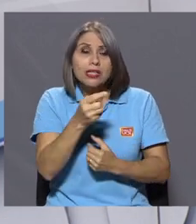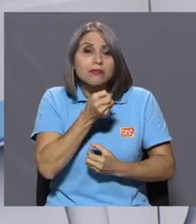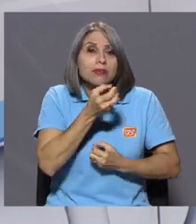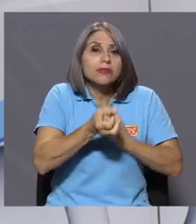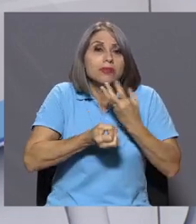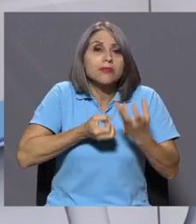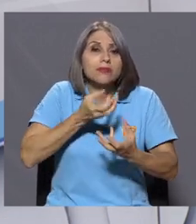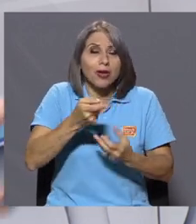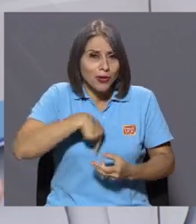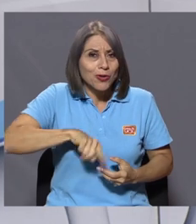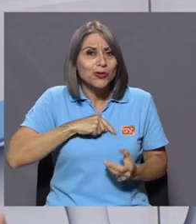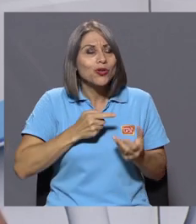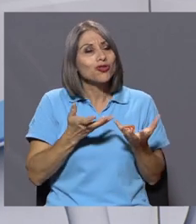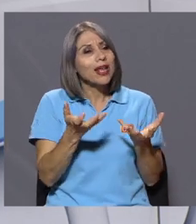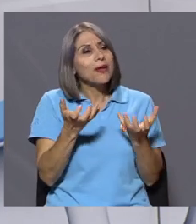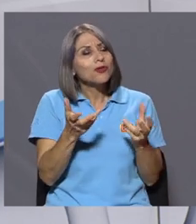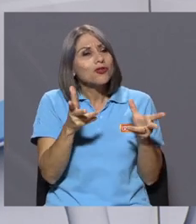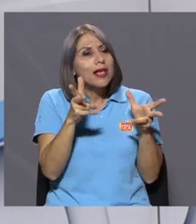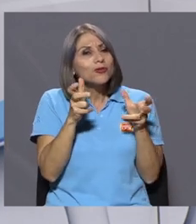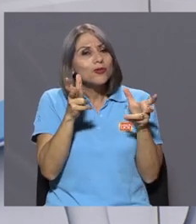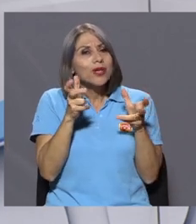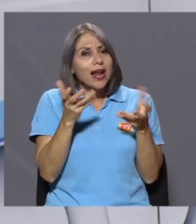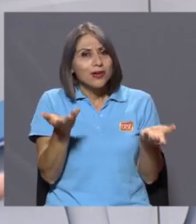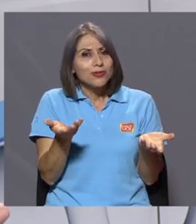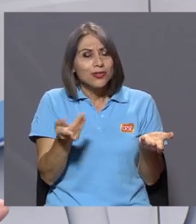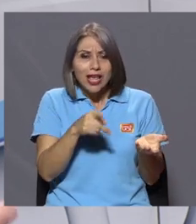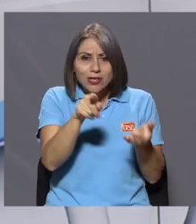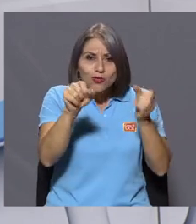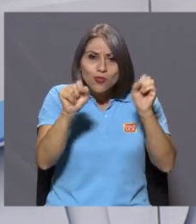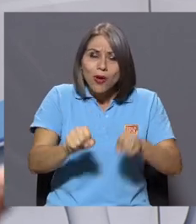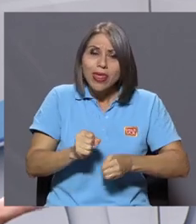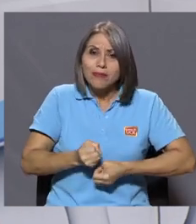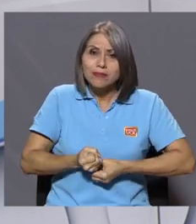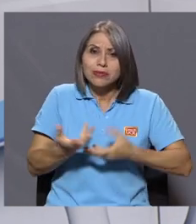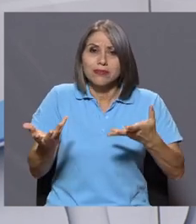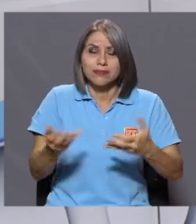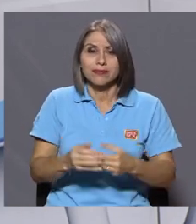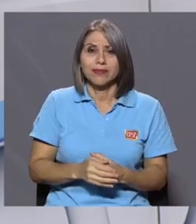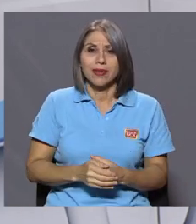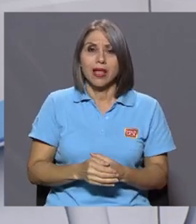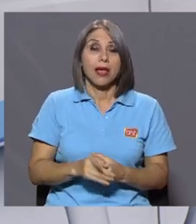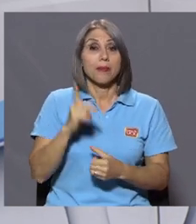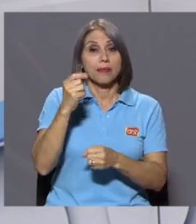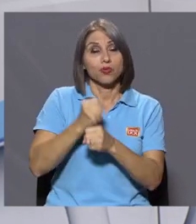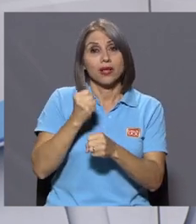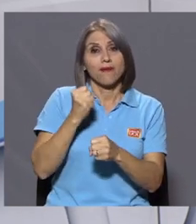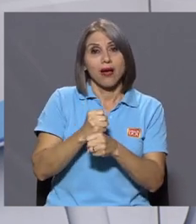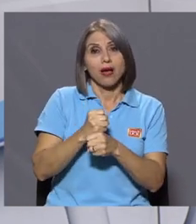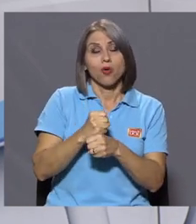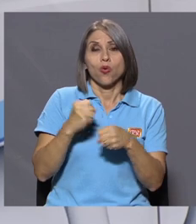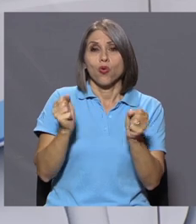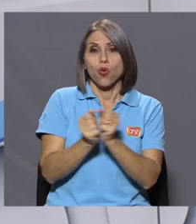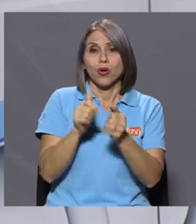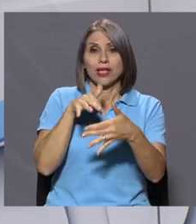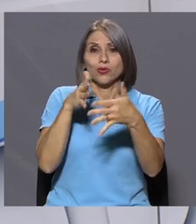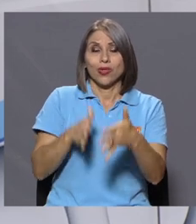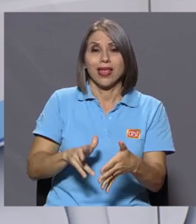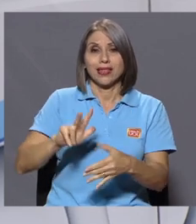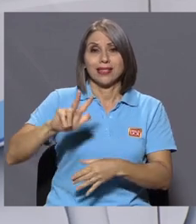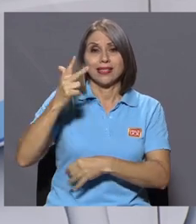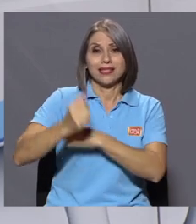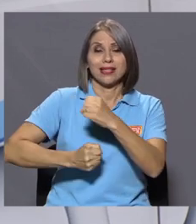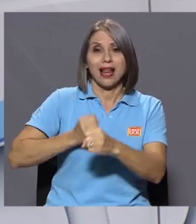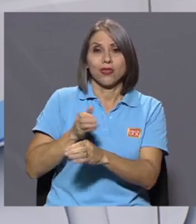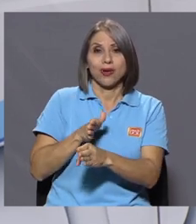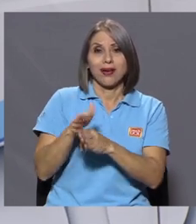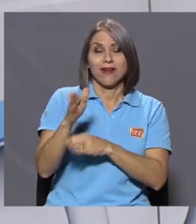darles este espacio para que ellos puedan expresarse. Expresarse va a ser un trabajo realizado con estudiantes de tercer año